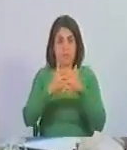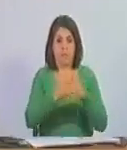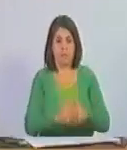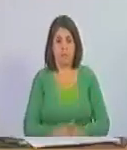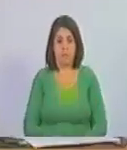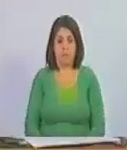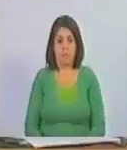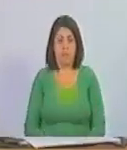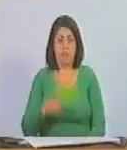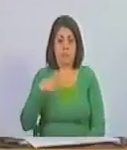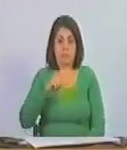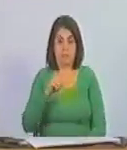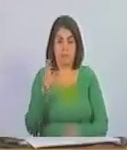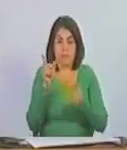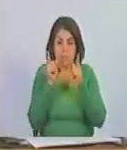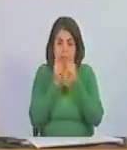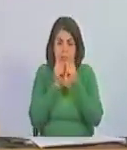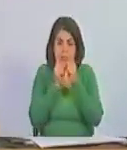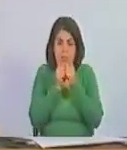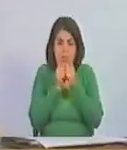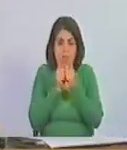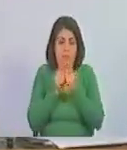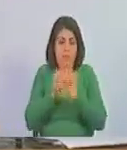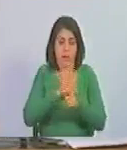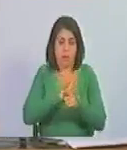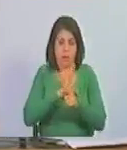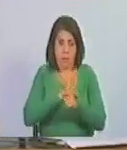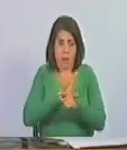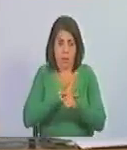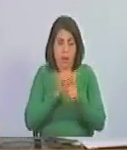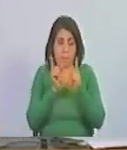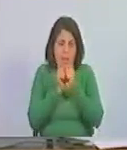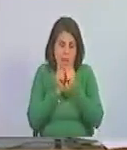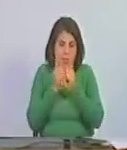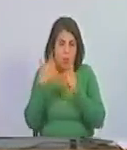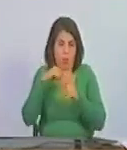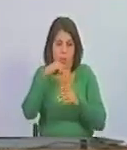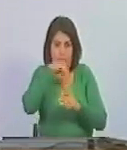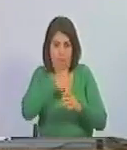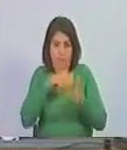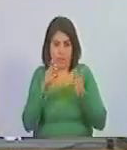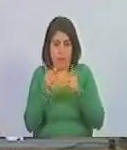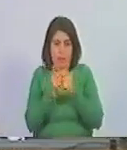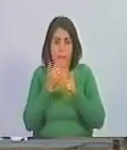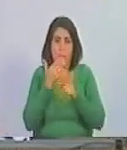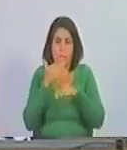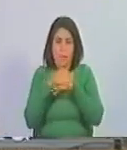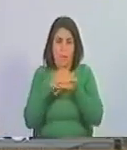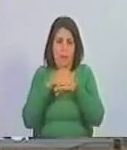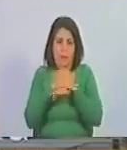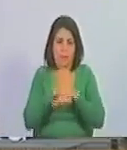tengan un pequeño arresto de patriotismo pero pequeño aunque sea y pidan disculpas